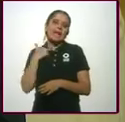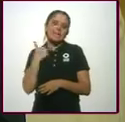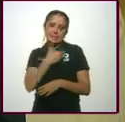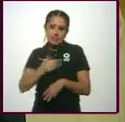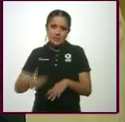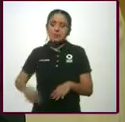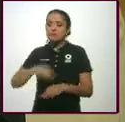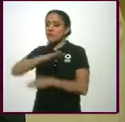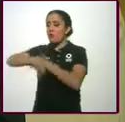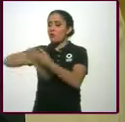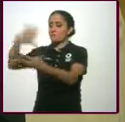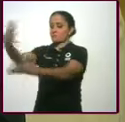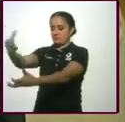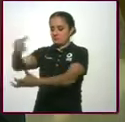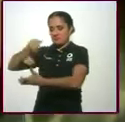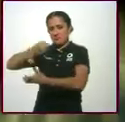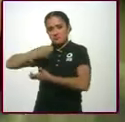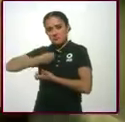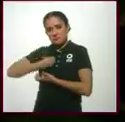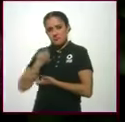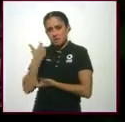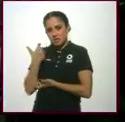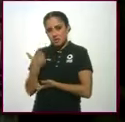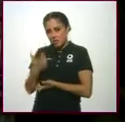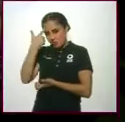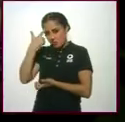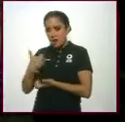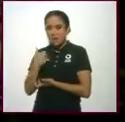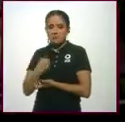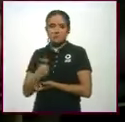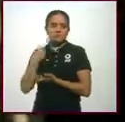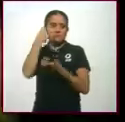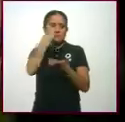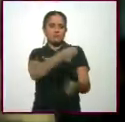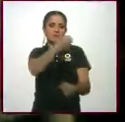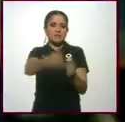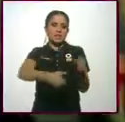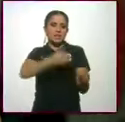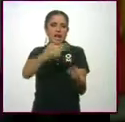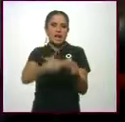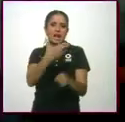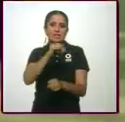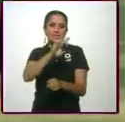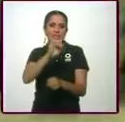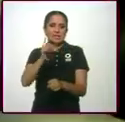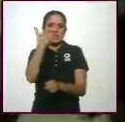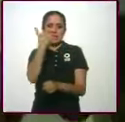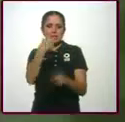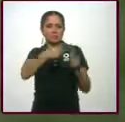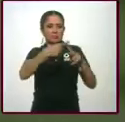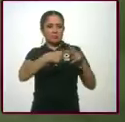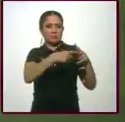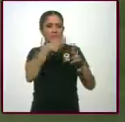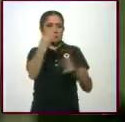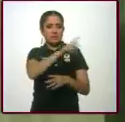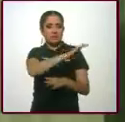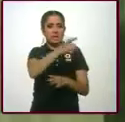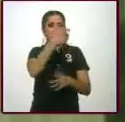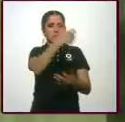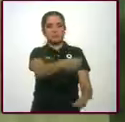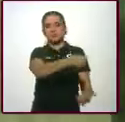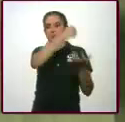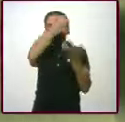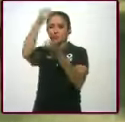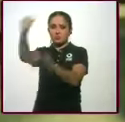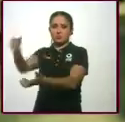acaparó todo el recurso para que se enviara bien teros a la Secretaría de Hacienda y la Secretaría de Hacienda es la que destina esos recursos.